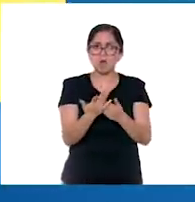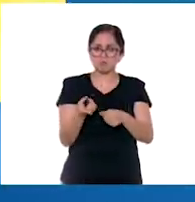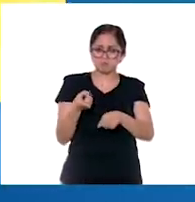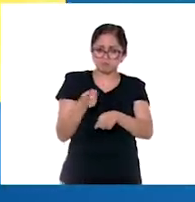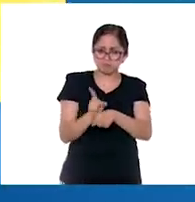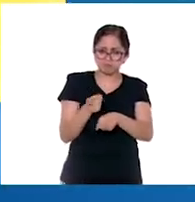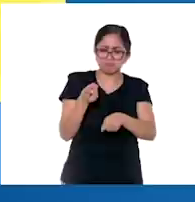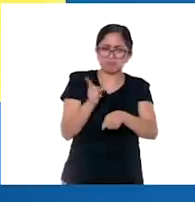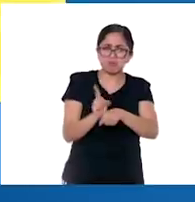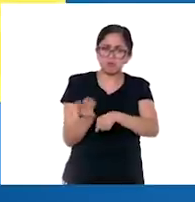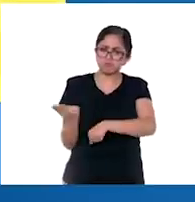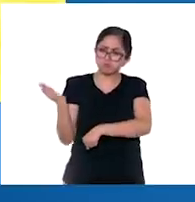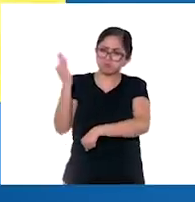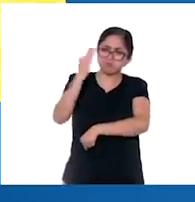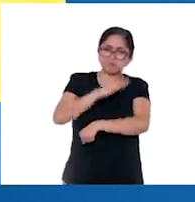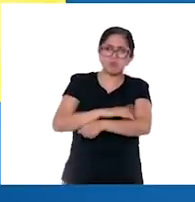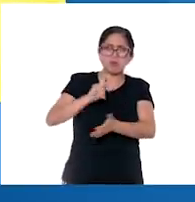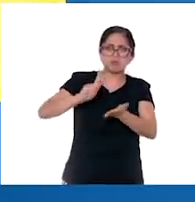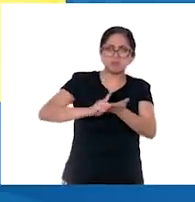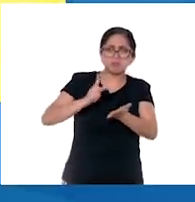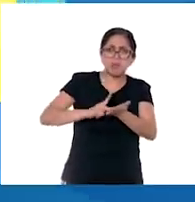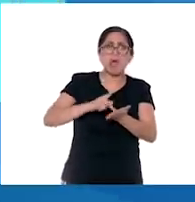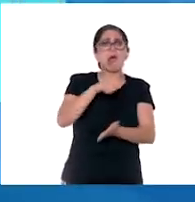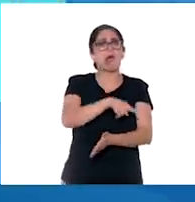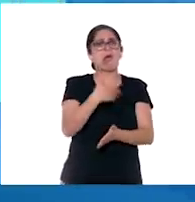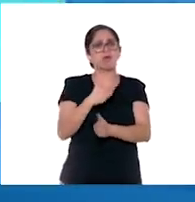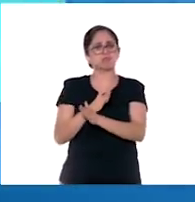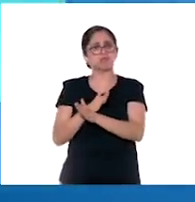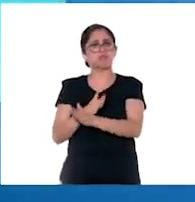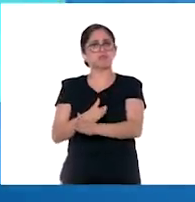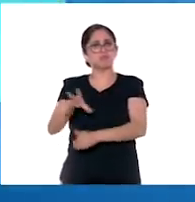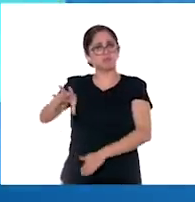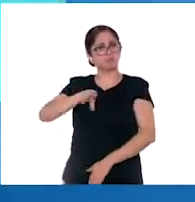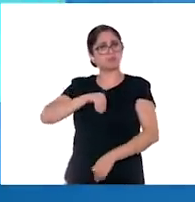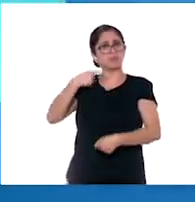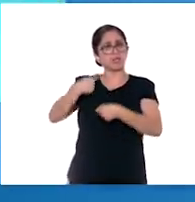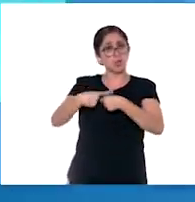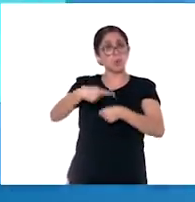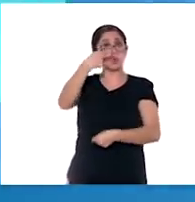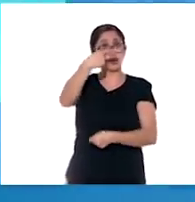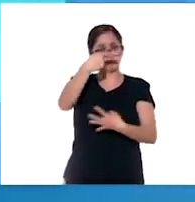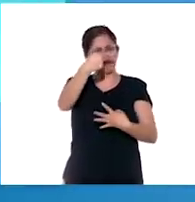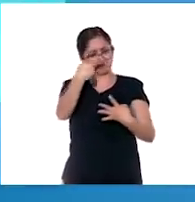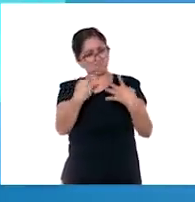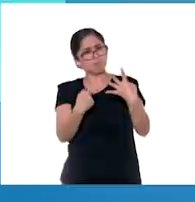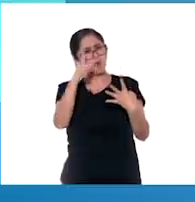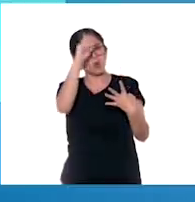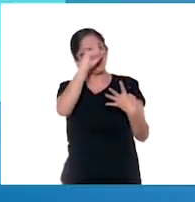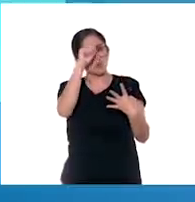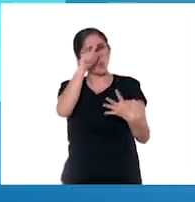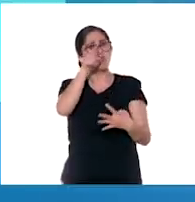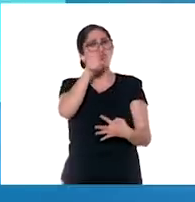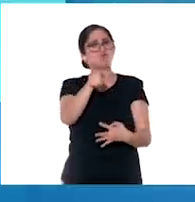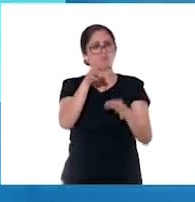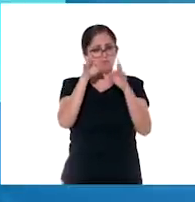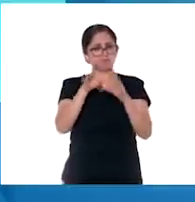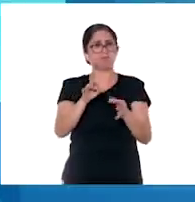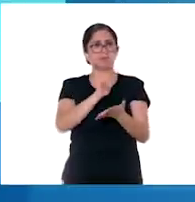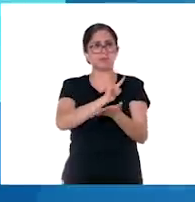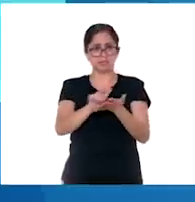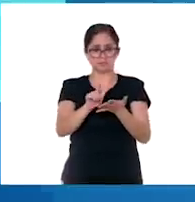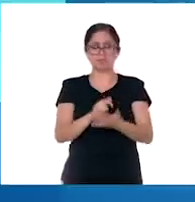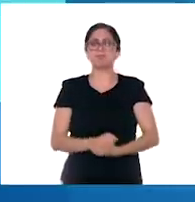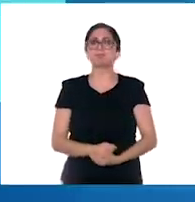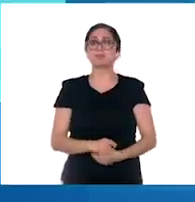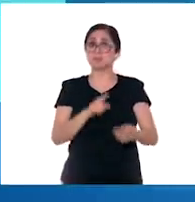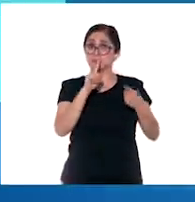es importante para prevenir cualquier enfermedad. Sigue estos pasos para hacerlo correctamente. Moja tus